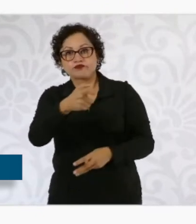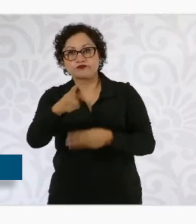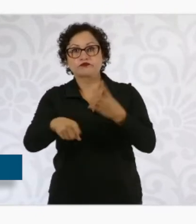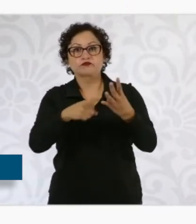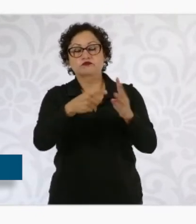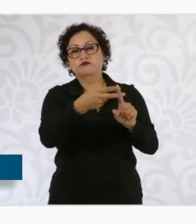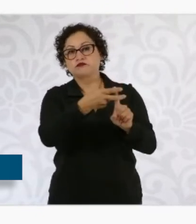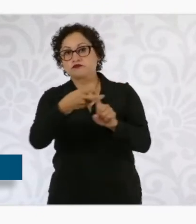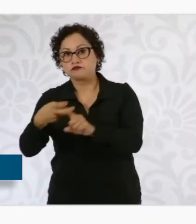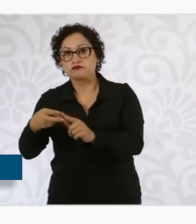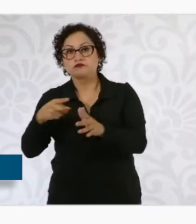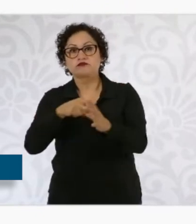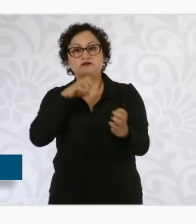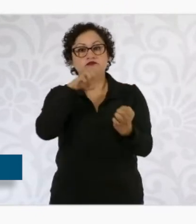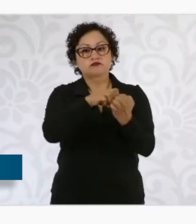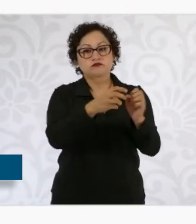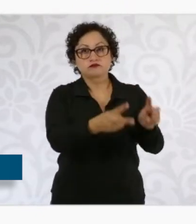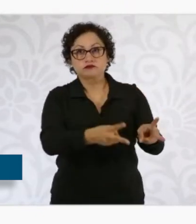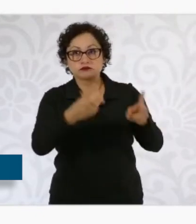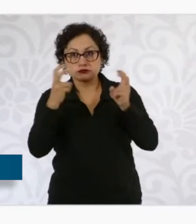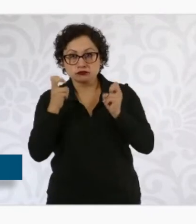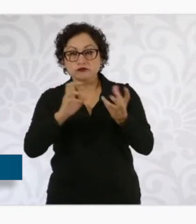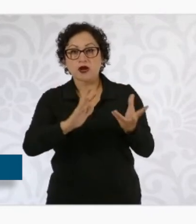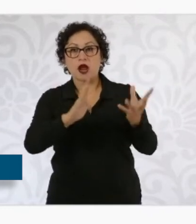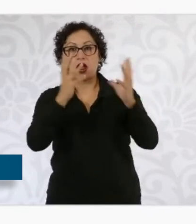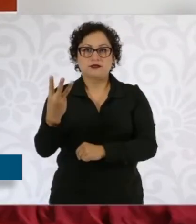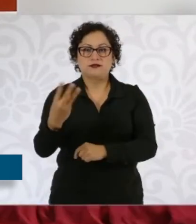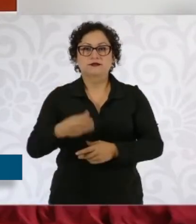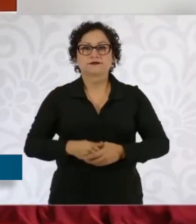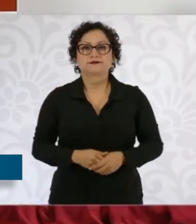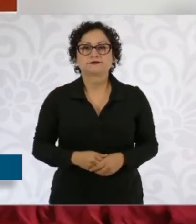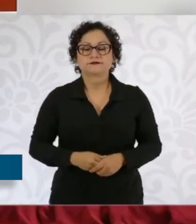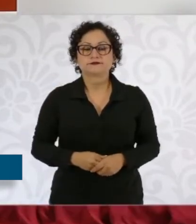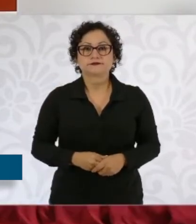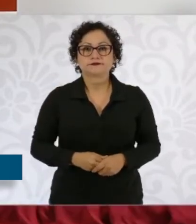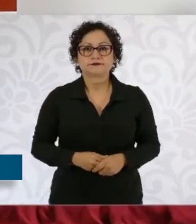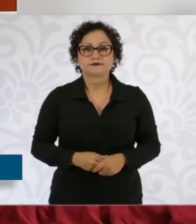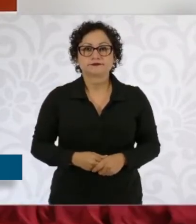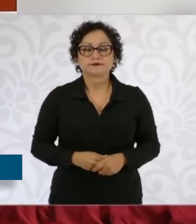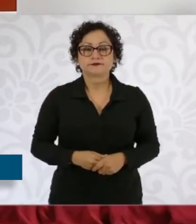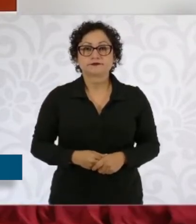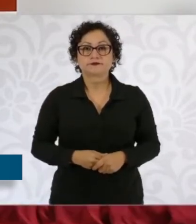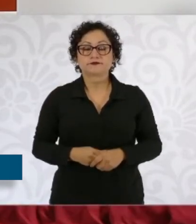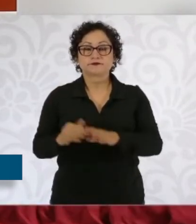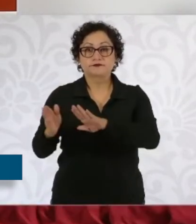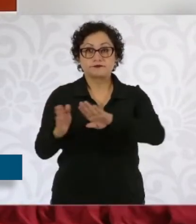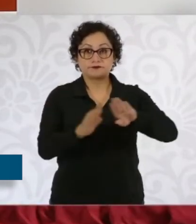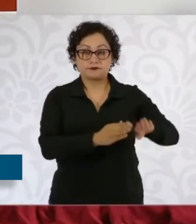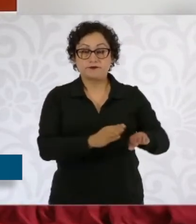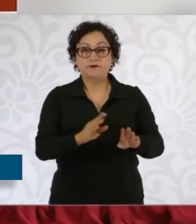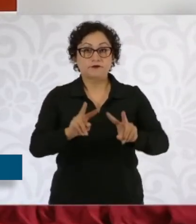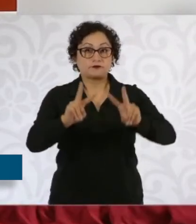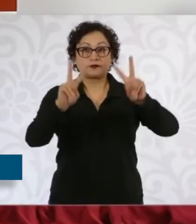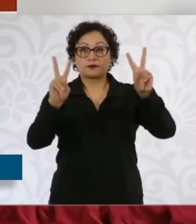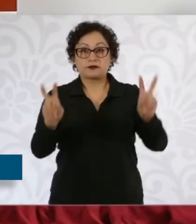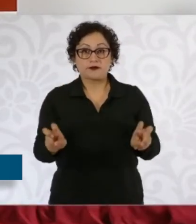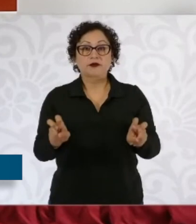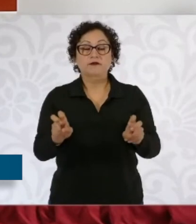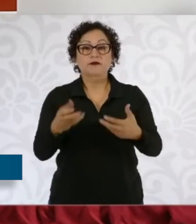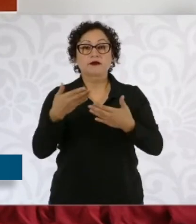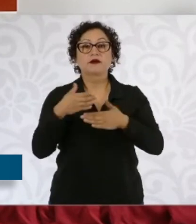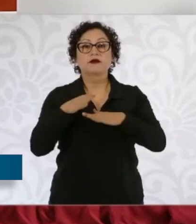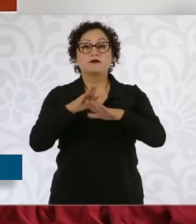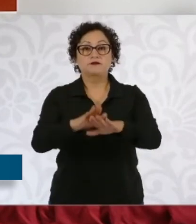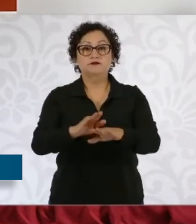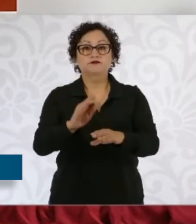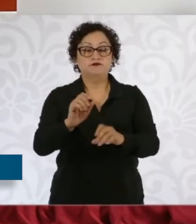entre 2019 y 2024. El homicidio doloso bajó un 12.8%, el feminicidio un 13.9% y